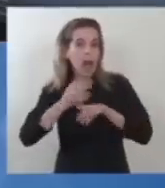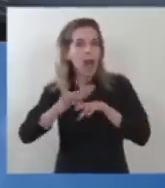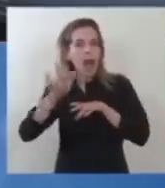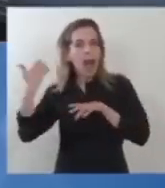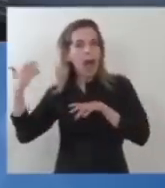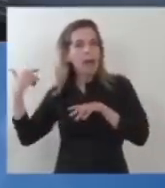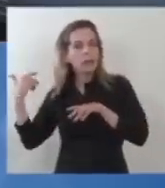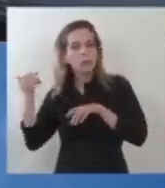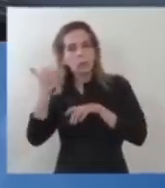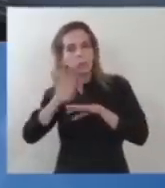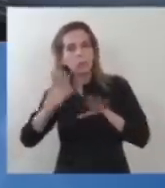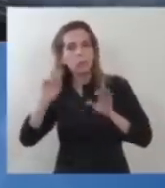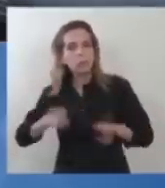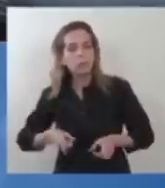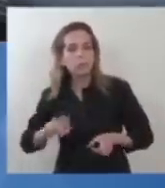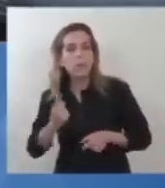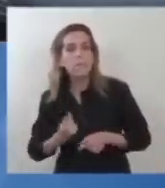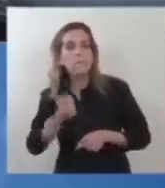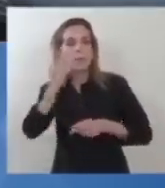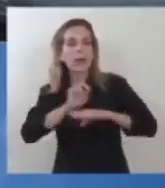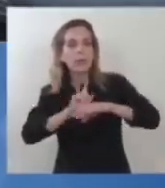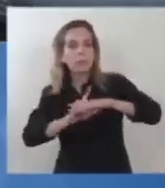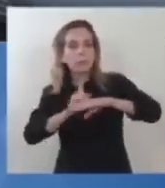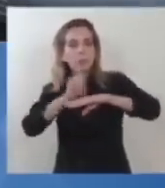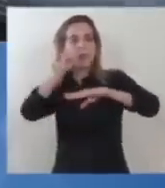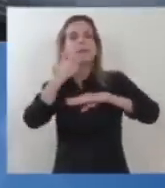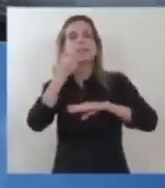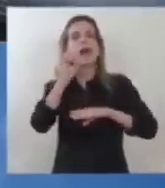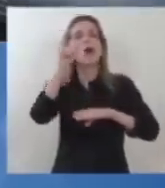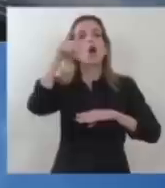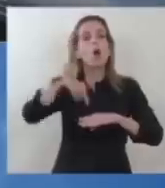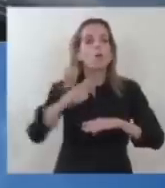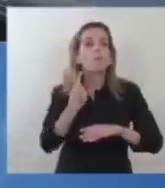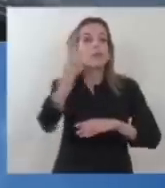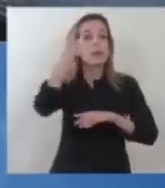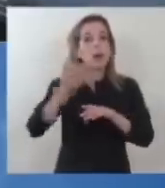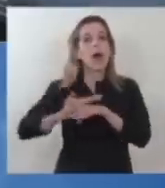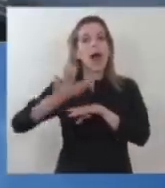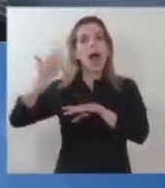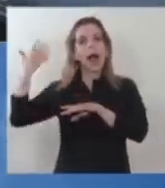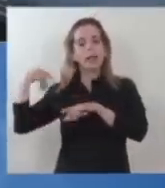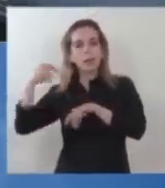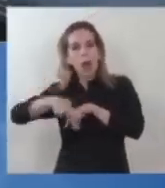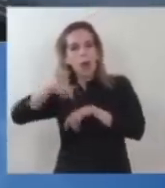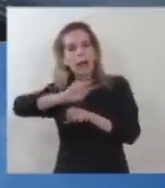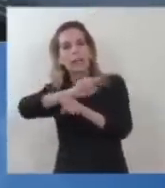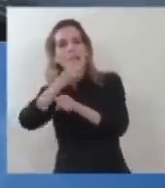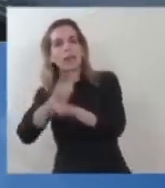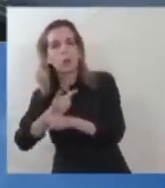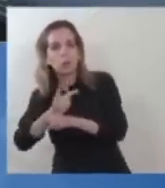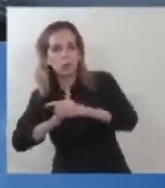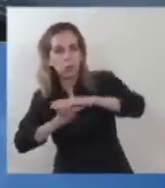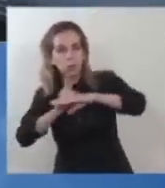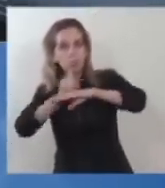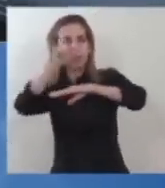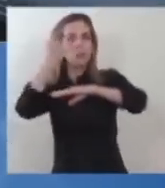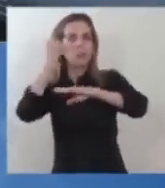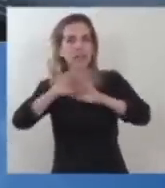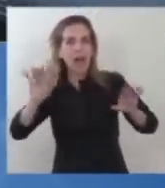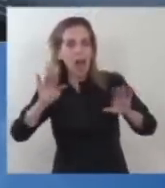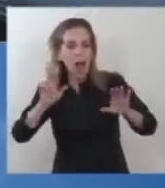el primer satélite SAOCOM puesto en órbita y ahora estamos poniendo el segundo. Y con esto